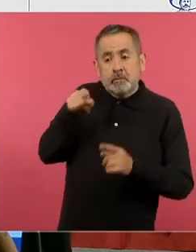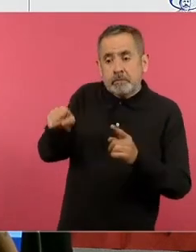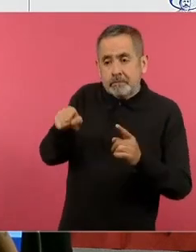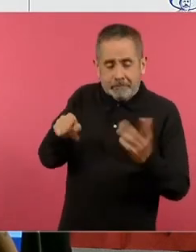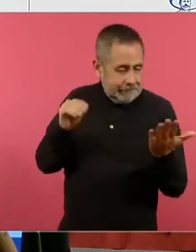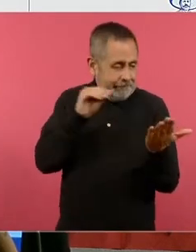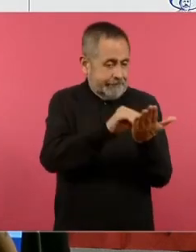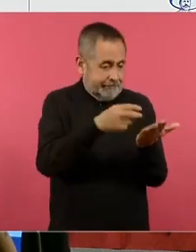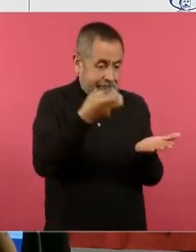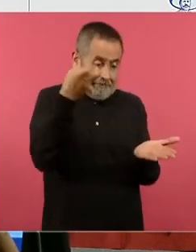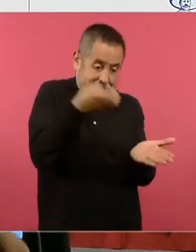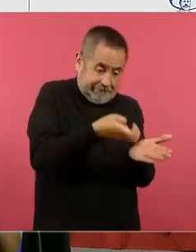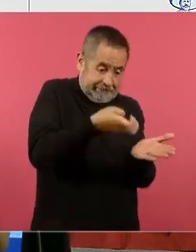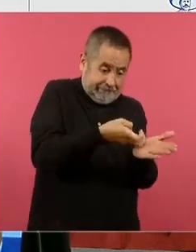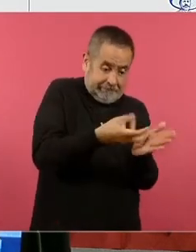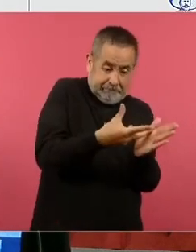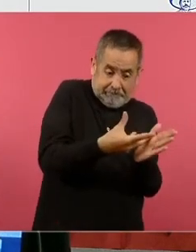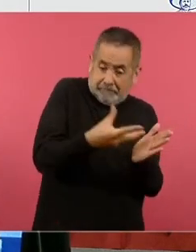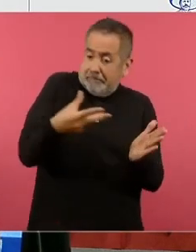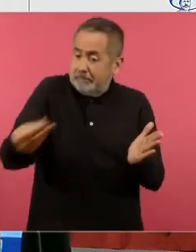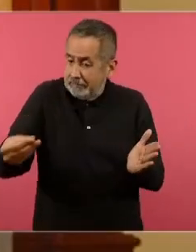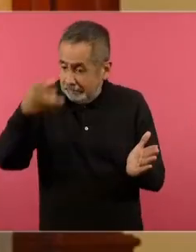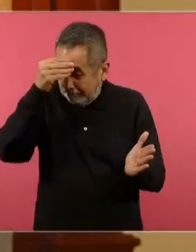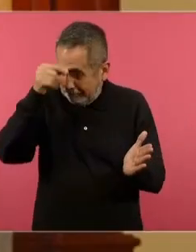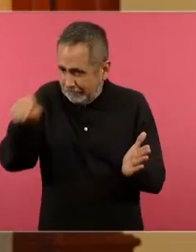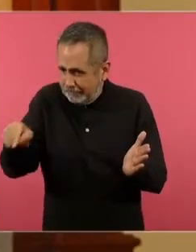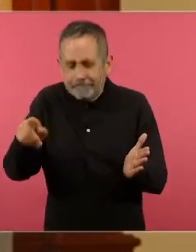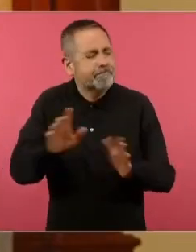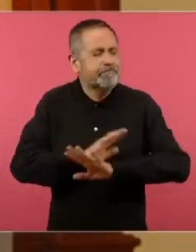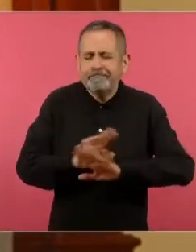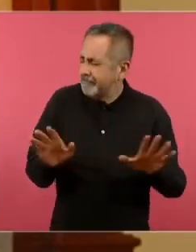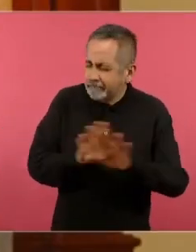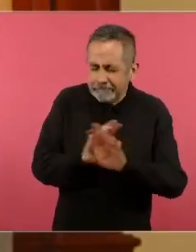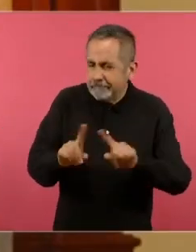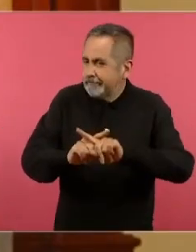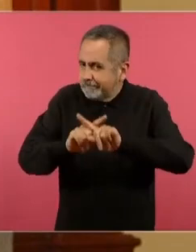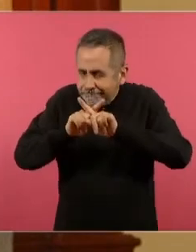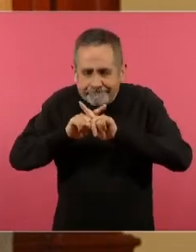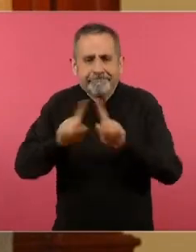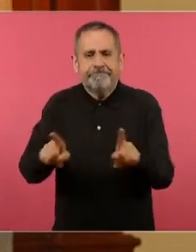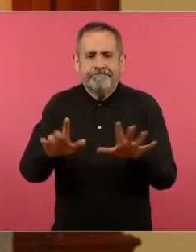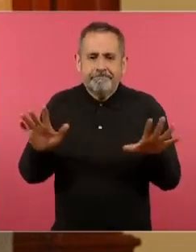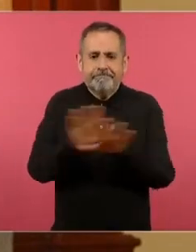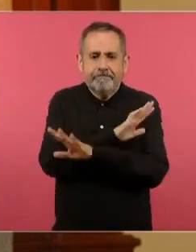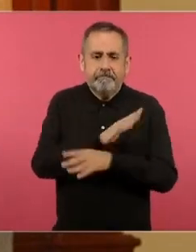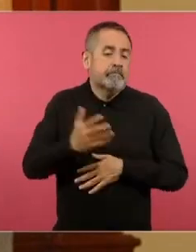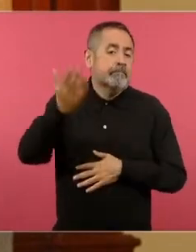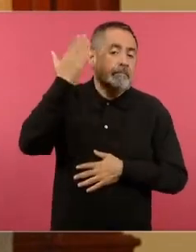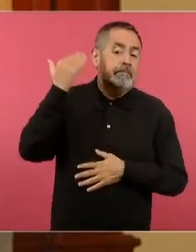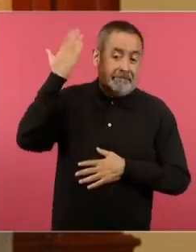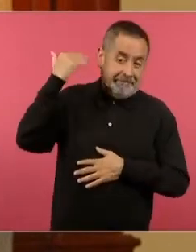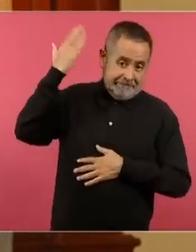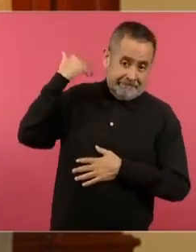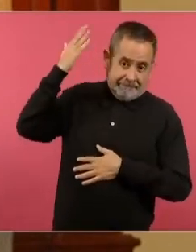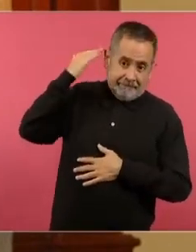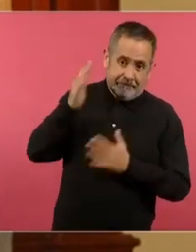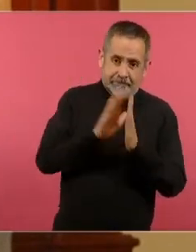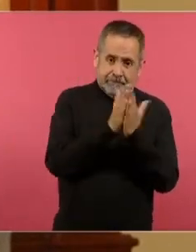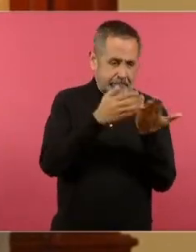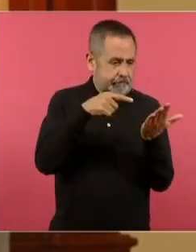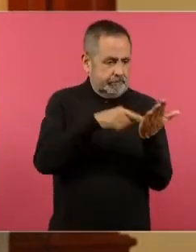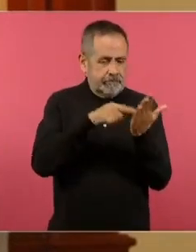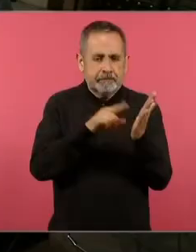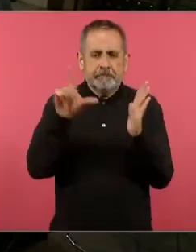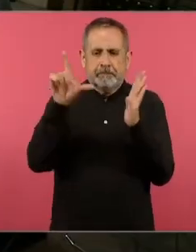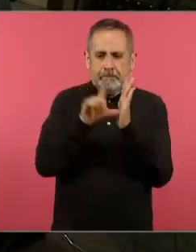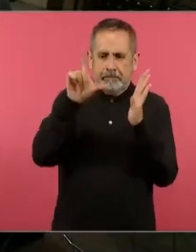está propiamente en el libro de texto este es un gran cambio el libro de texto antes era el libro de la lección